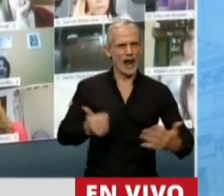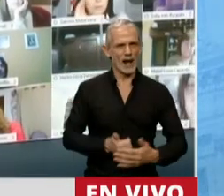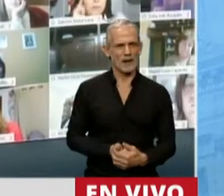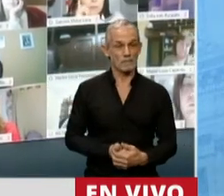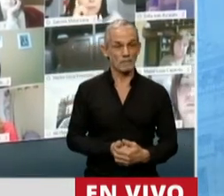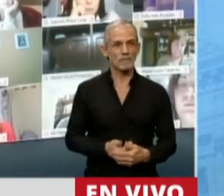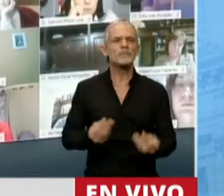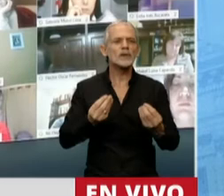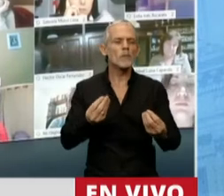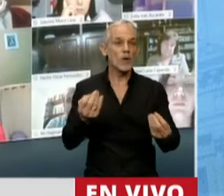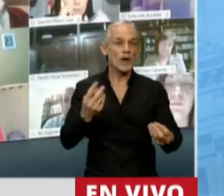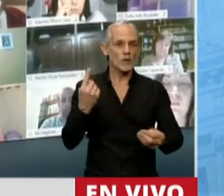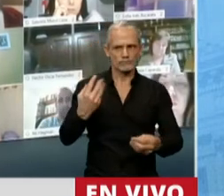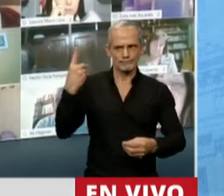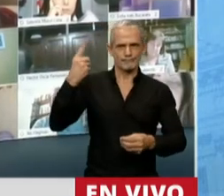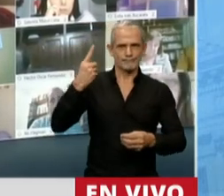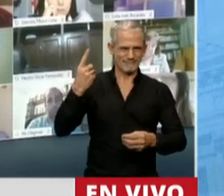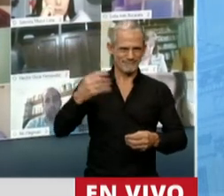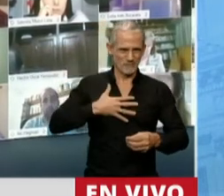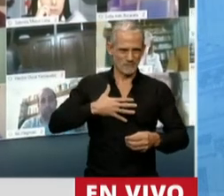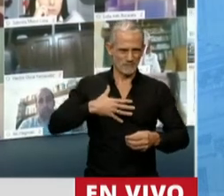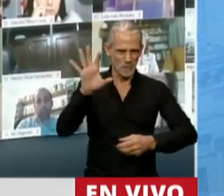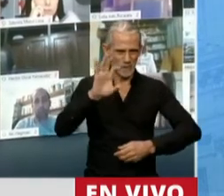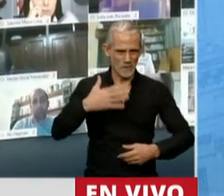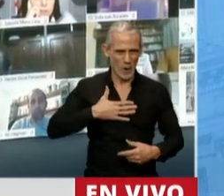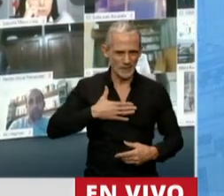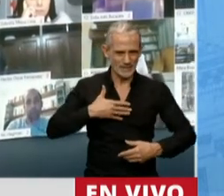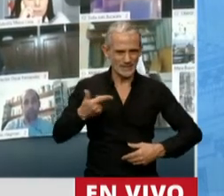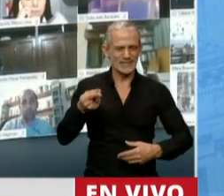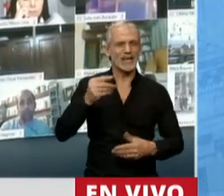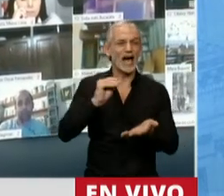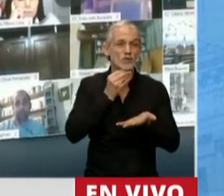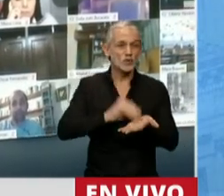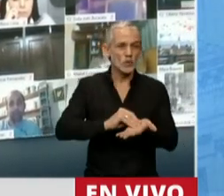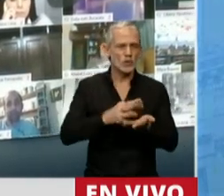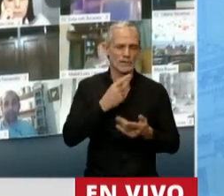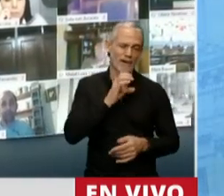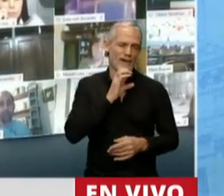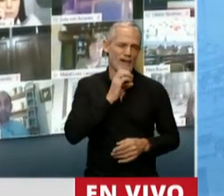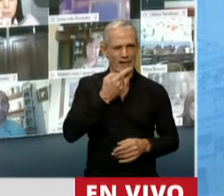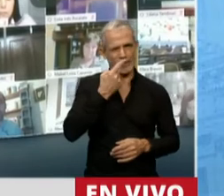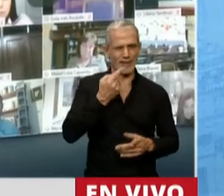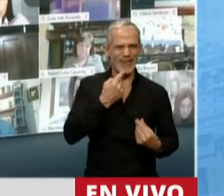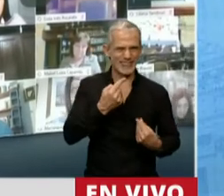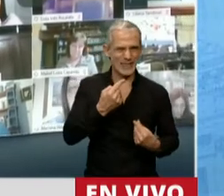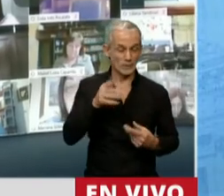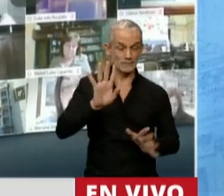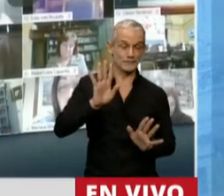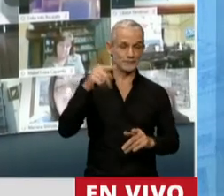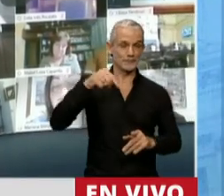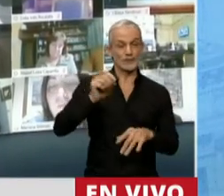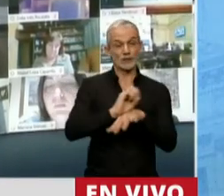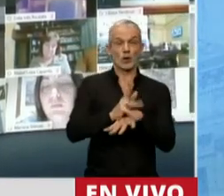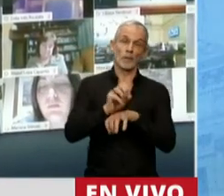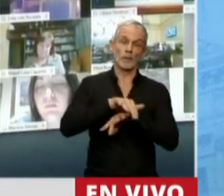Digo esto porque un dirigente oficialista de mi provincia dijo hace pocos días con Sorna que en este contexto